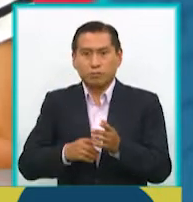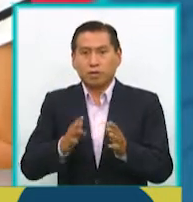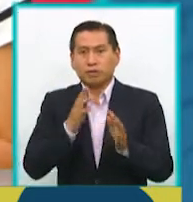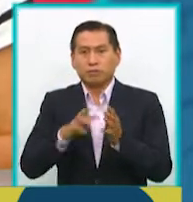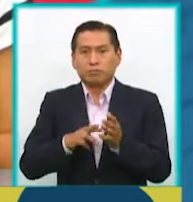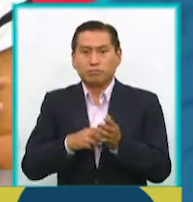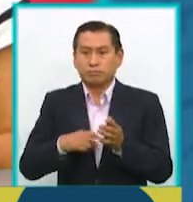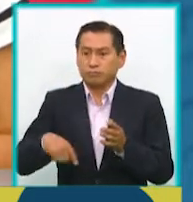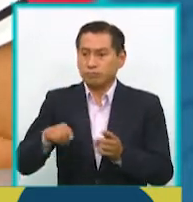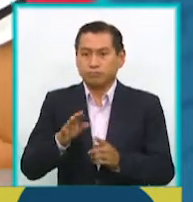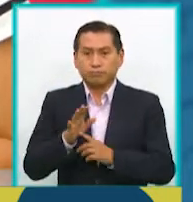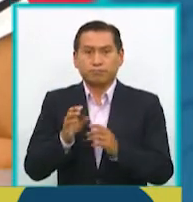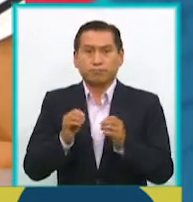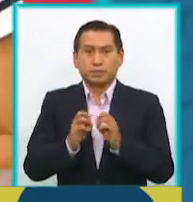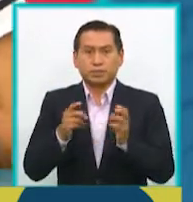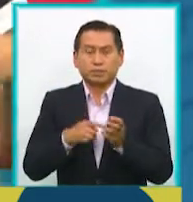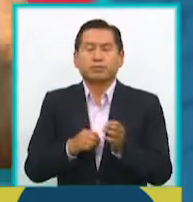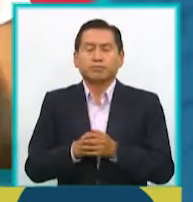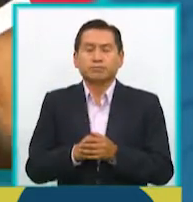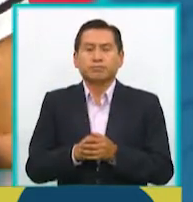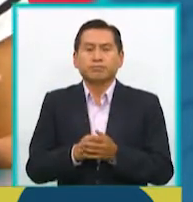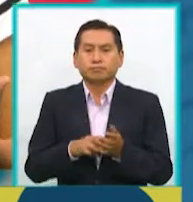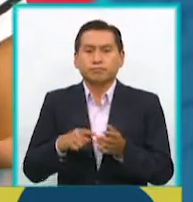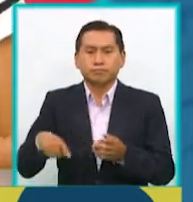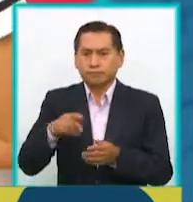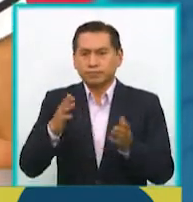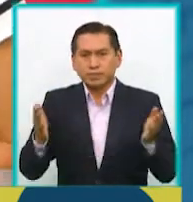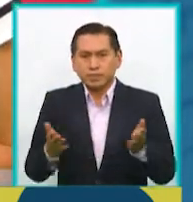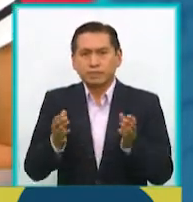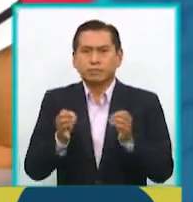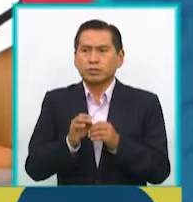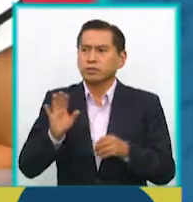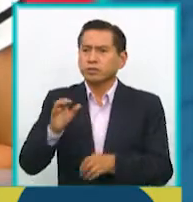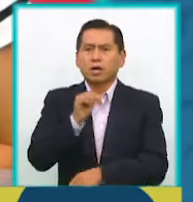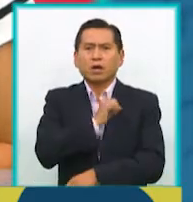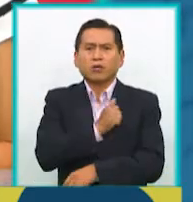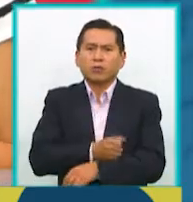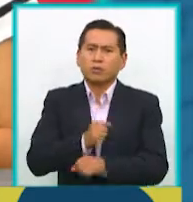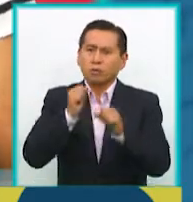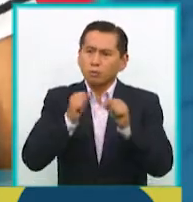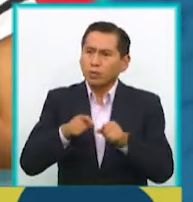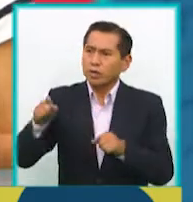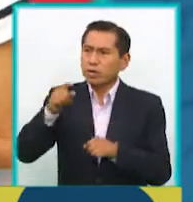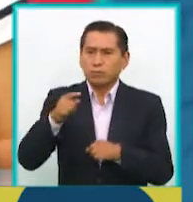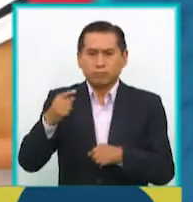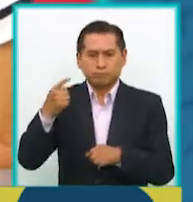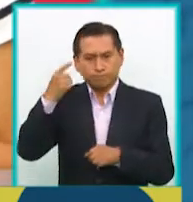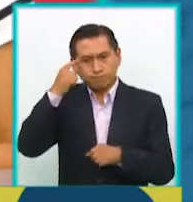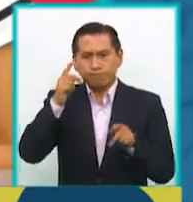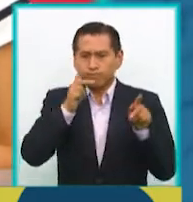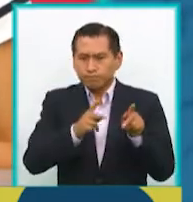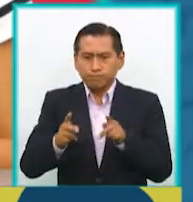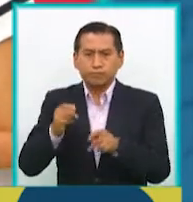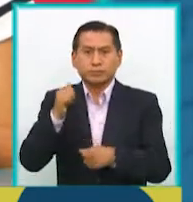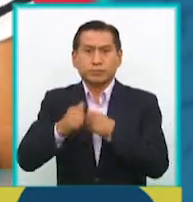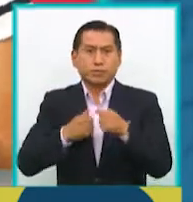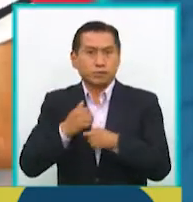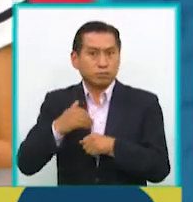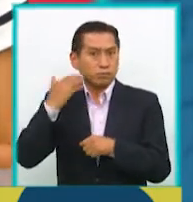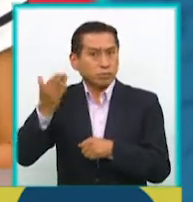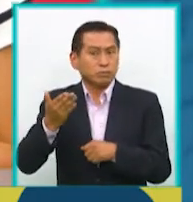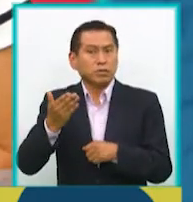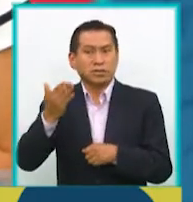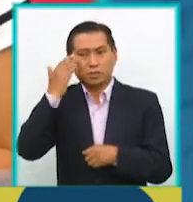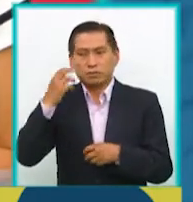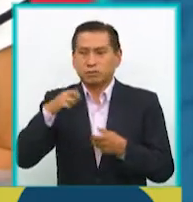y de dejar como que caer el tema es un poco motivar también a las autoridades para que se vaya planificando quizás para el próximo año, sabemos